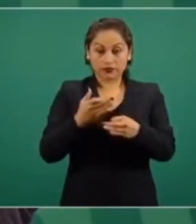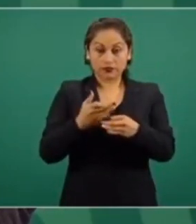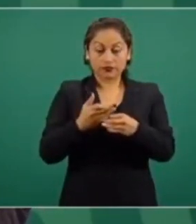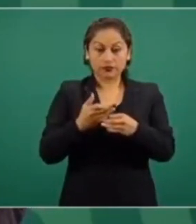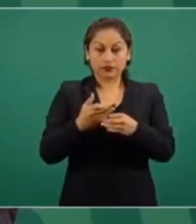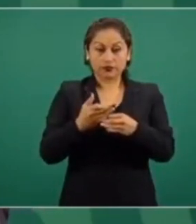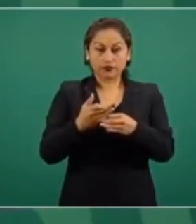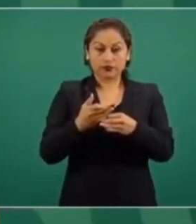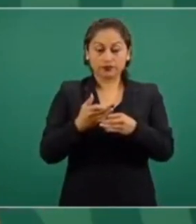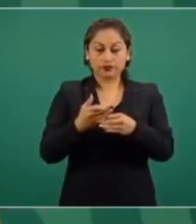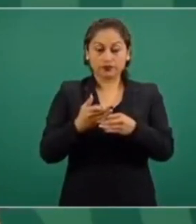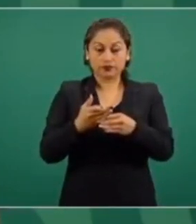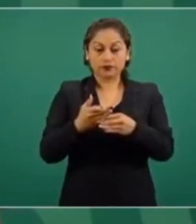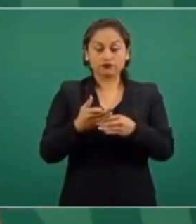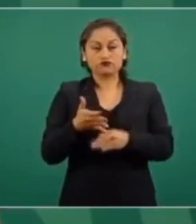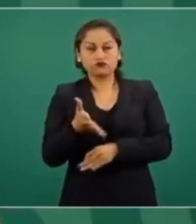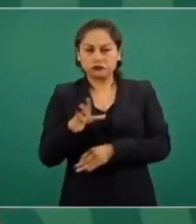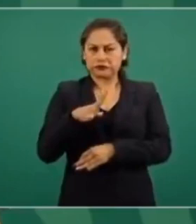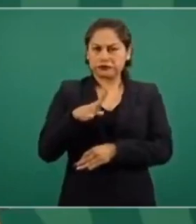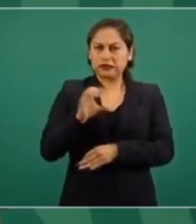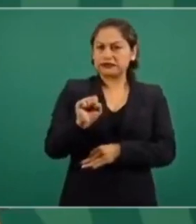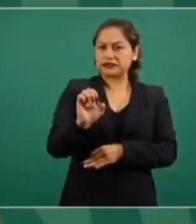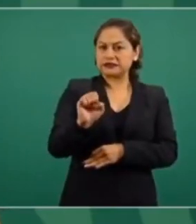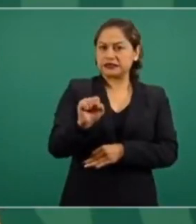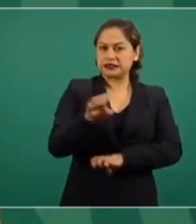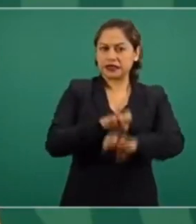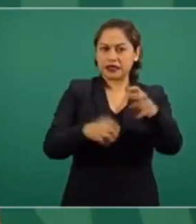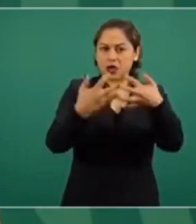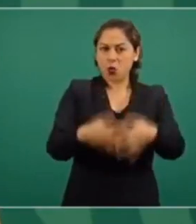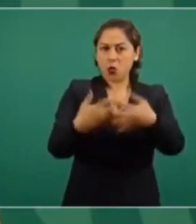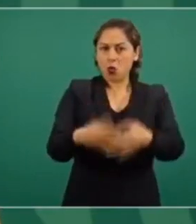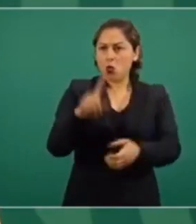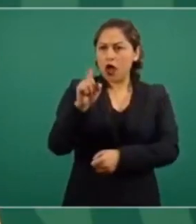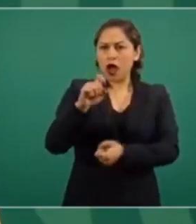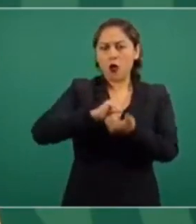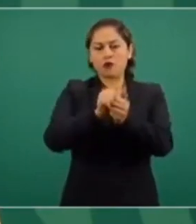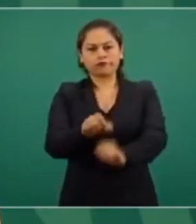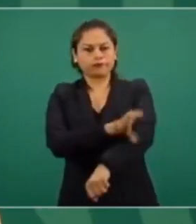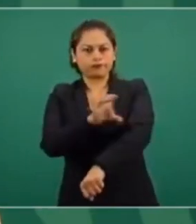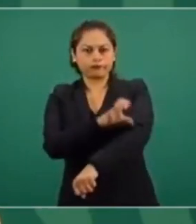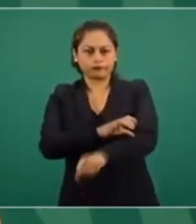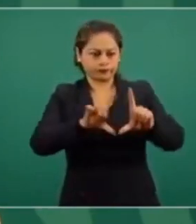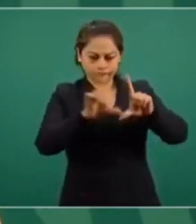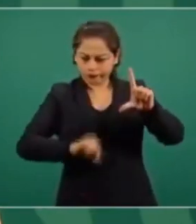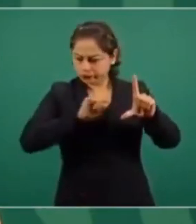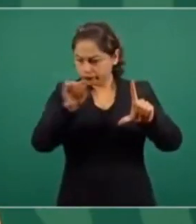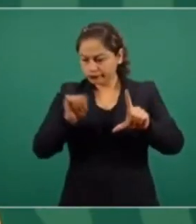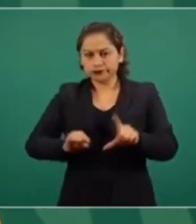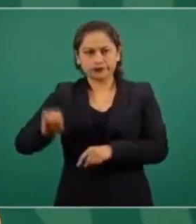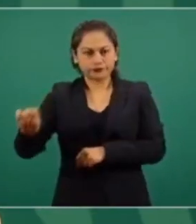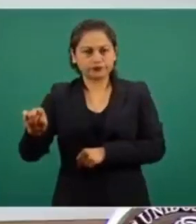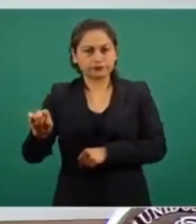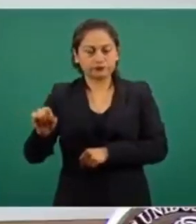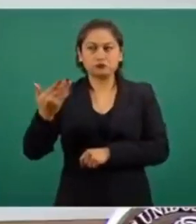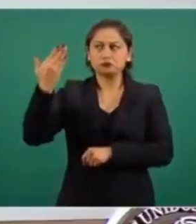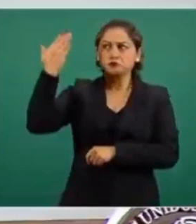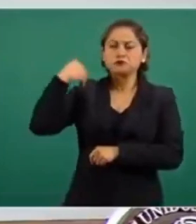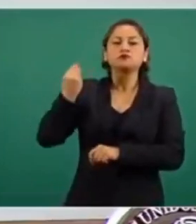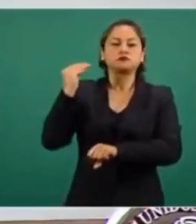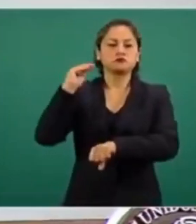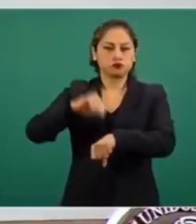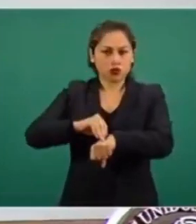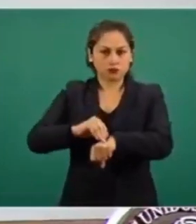Hay como 60 hidroeléctricas en el país que se construyeron a lo largo de dos años,